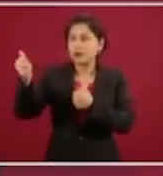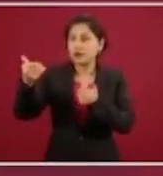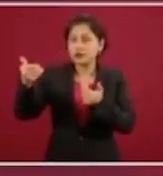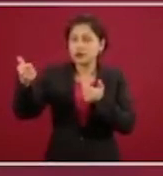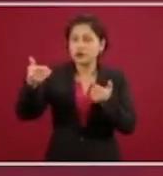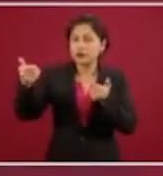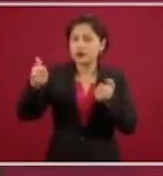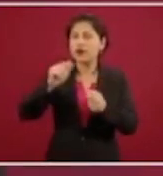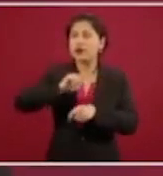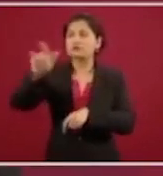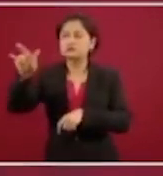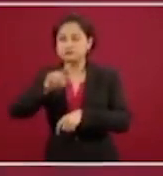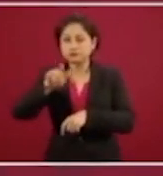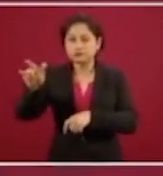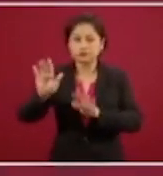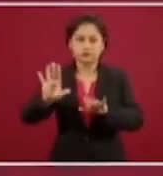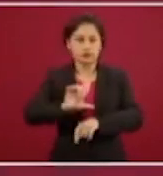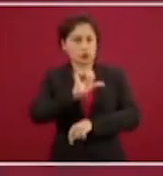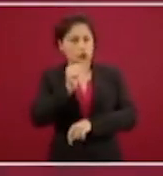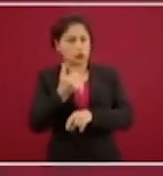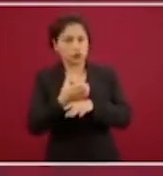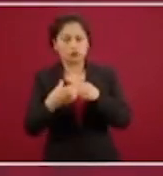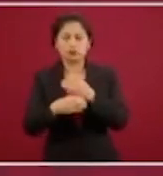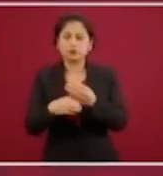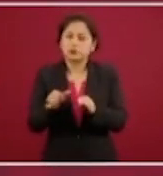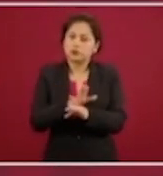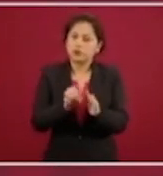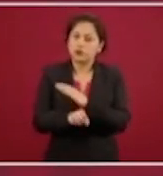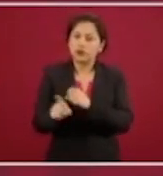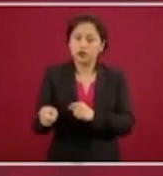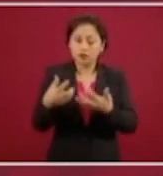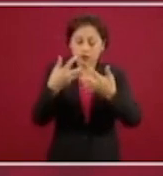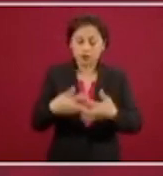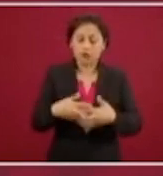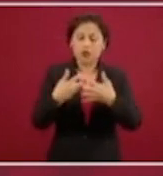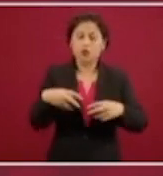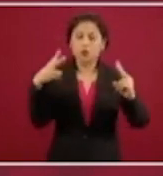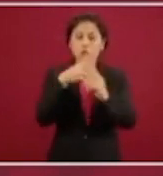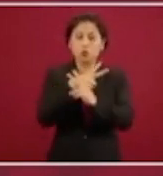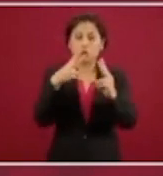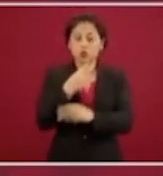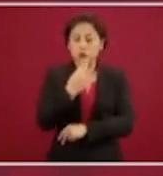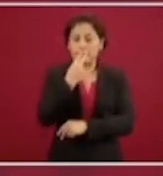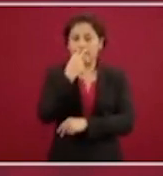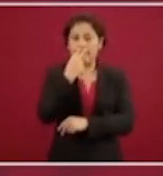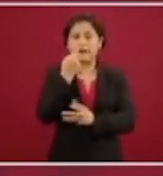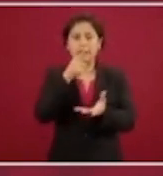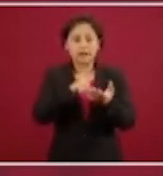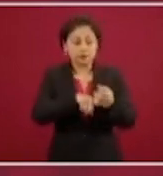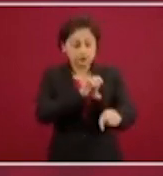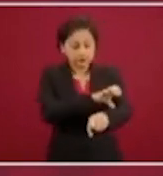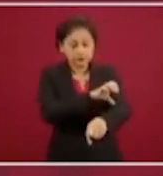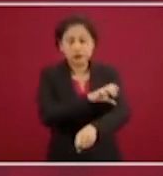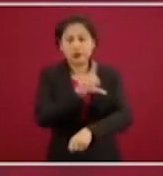Y hay otros temas a resolver, por ejemplo, transportar ventiladores, como tienen las baterías litio, se considera un